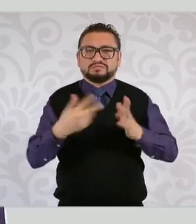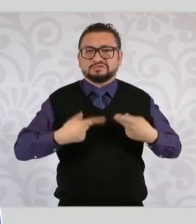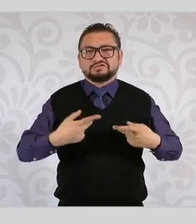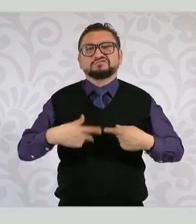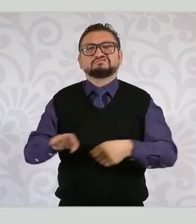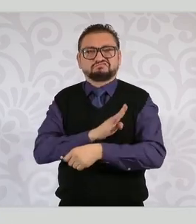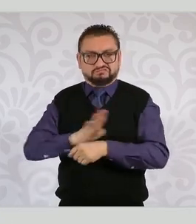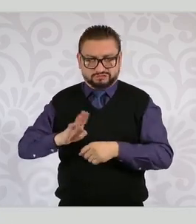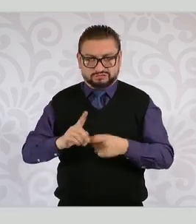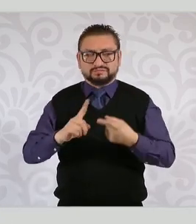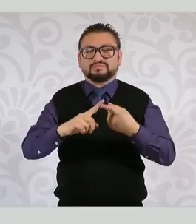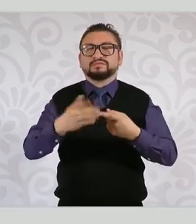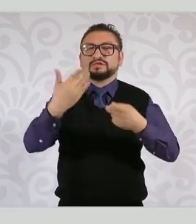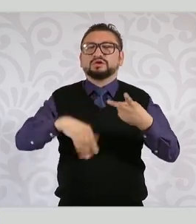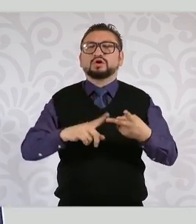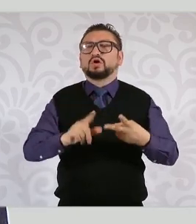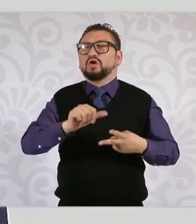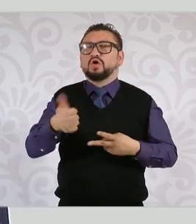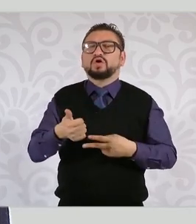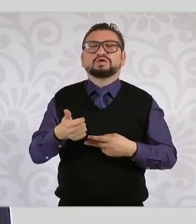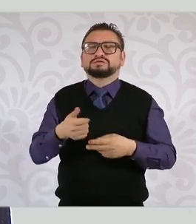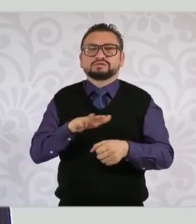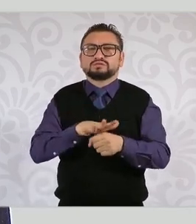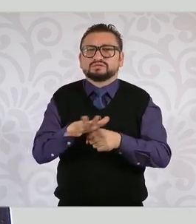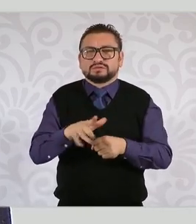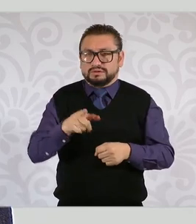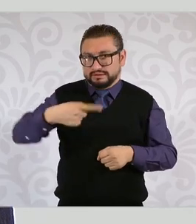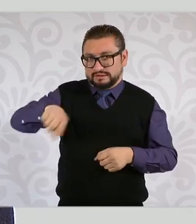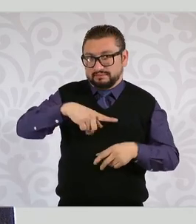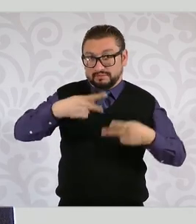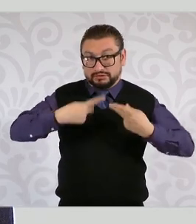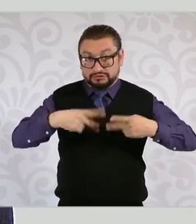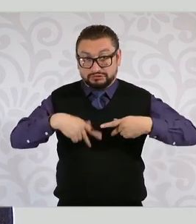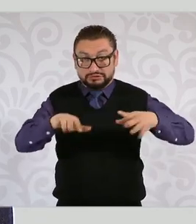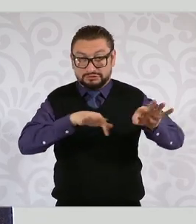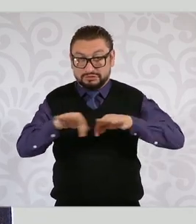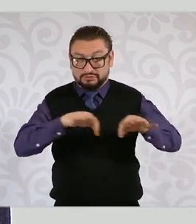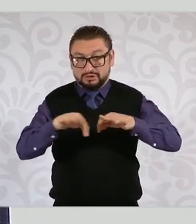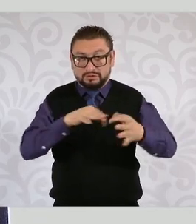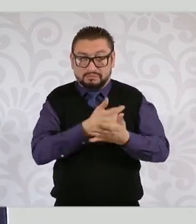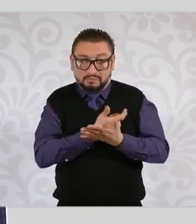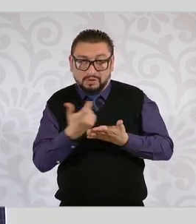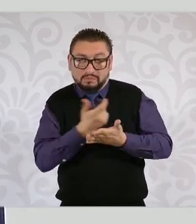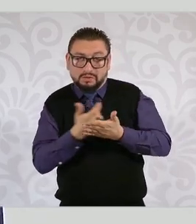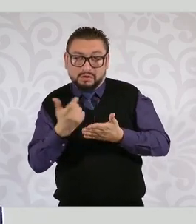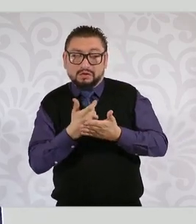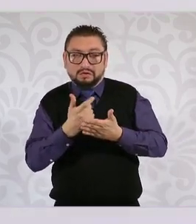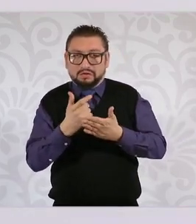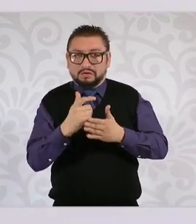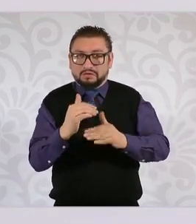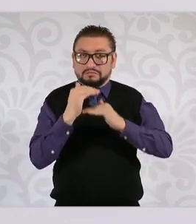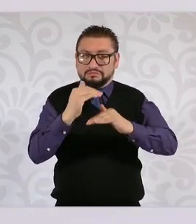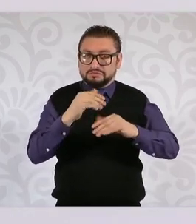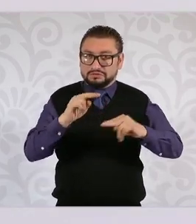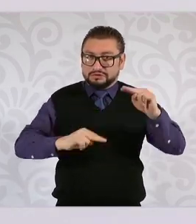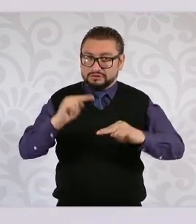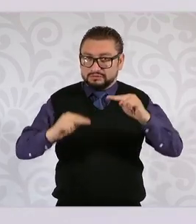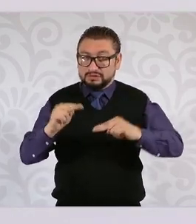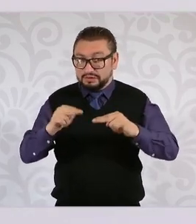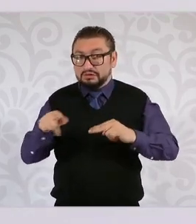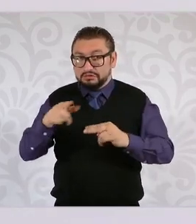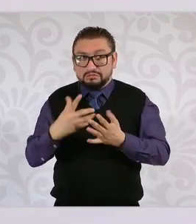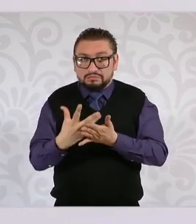trabajadoras. Por otra parte, las personas trabajadoras con al menos un salario mínimo de ingreso generado en la